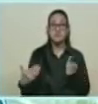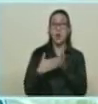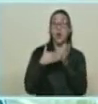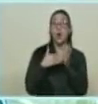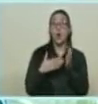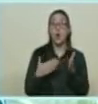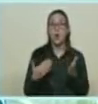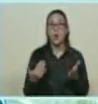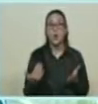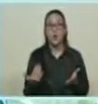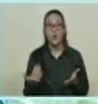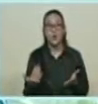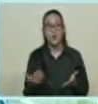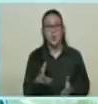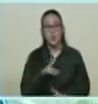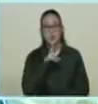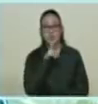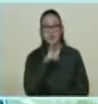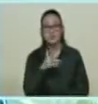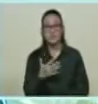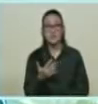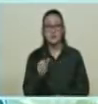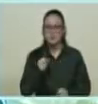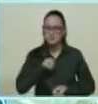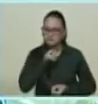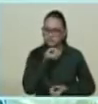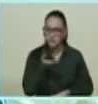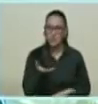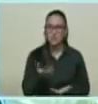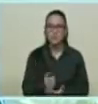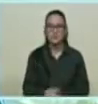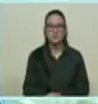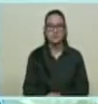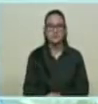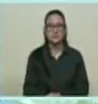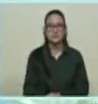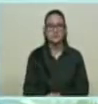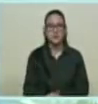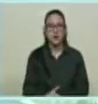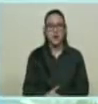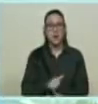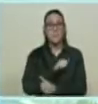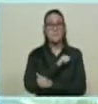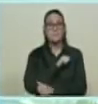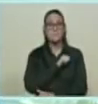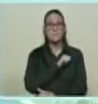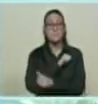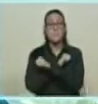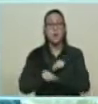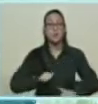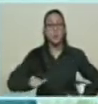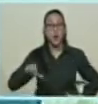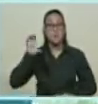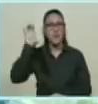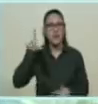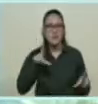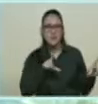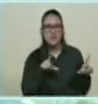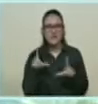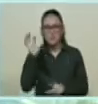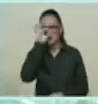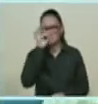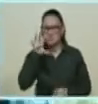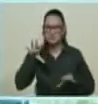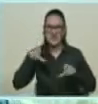Nos sabotearon. Puedo decirlo de un país, Portugal. Estaba listo, porque nosotros